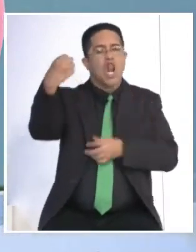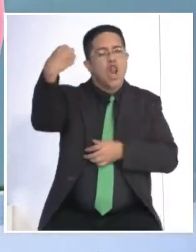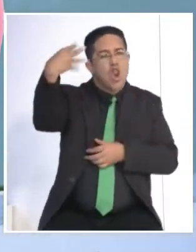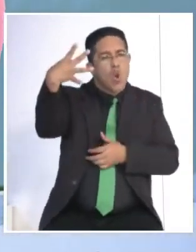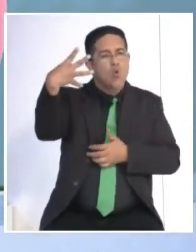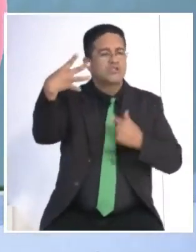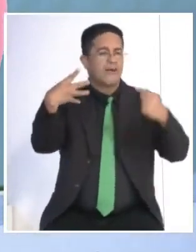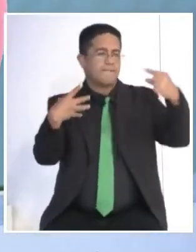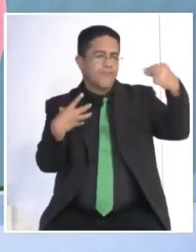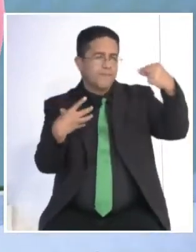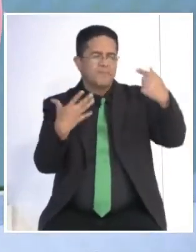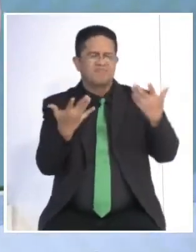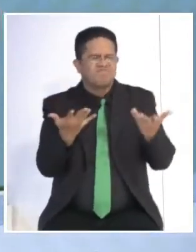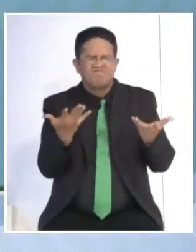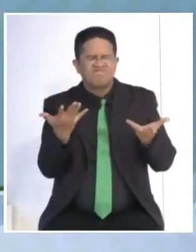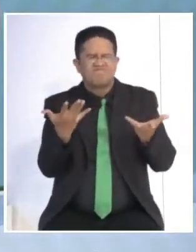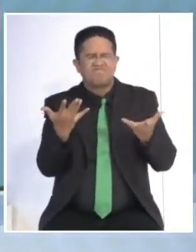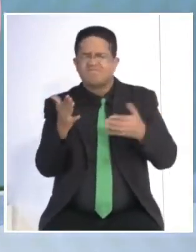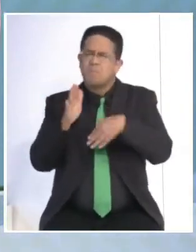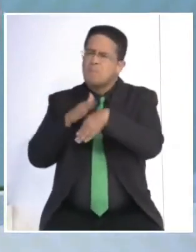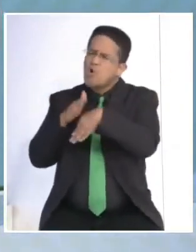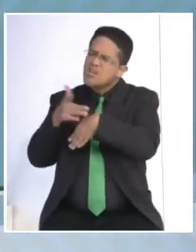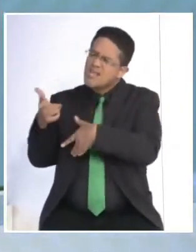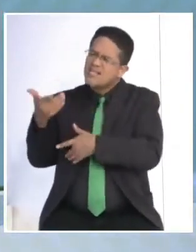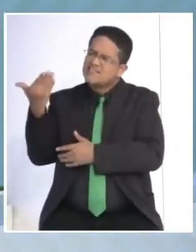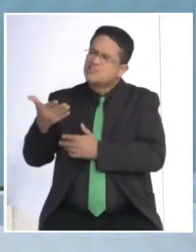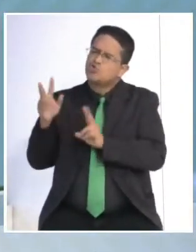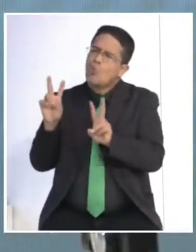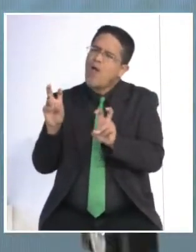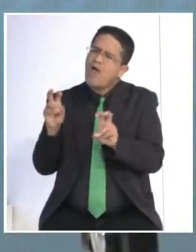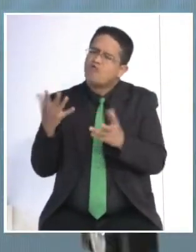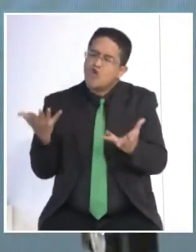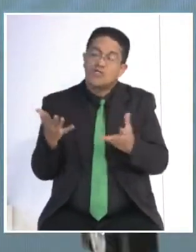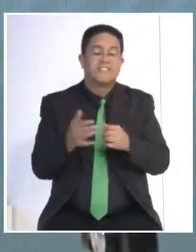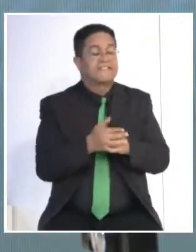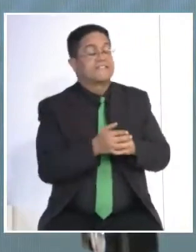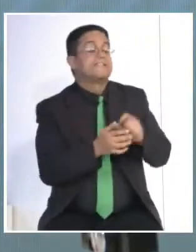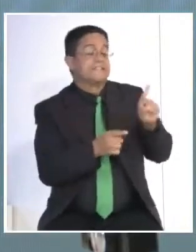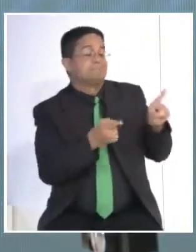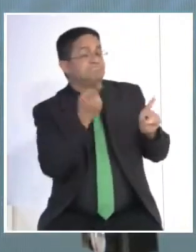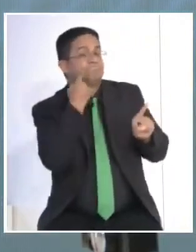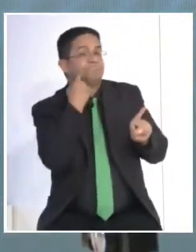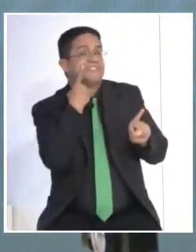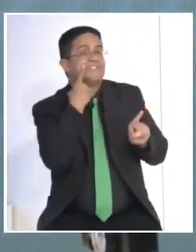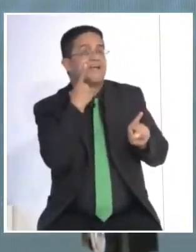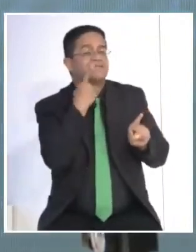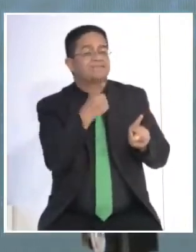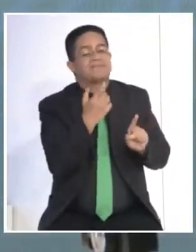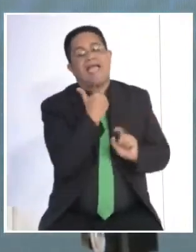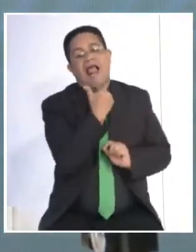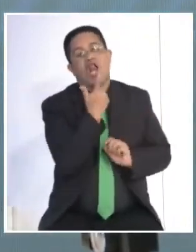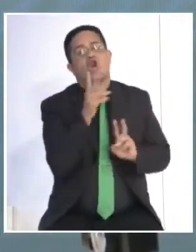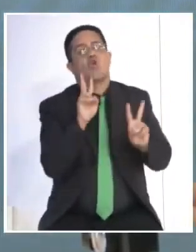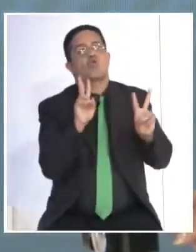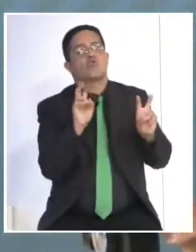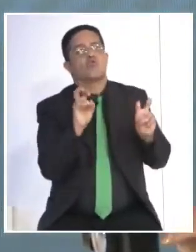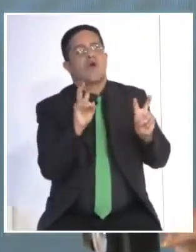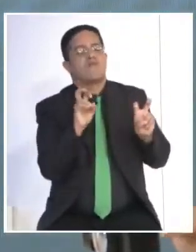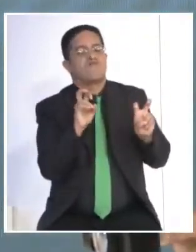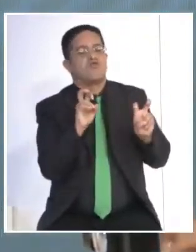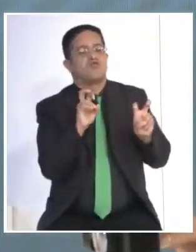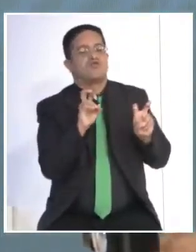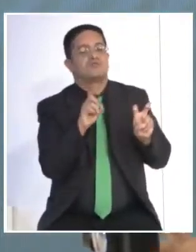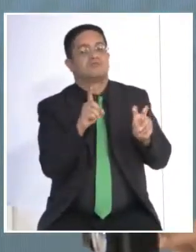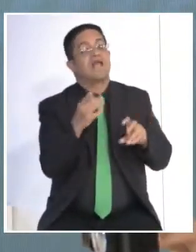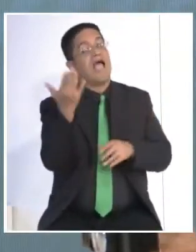Pero, ¿qué cambia esta técnica y por qué la hace tan novedosa? Mira, sin duda alguna es un concepto nuevo que viene a